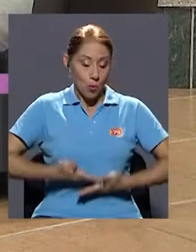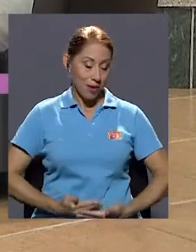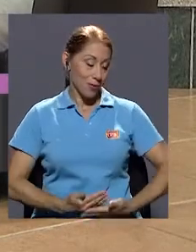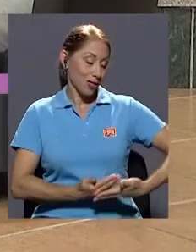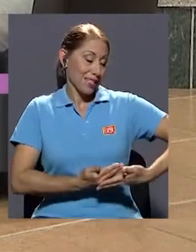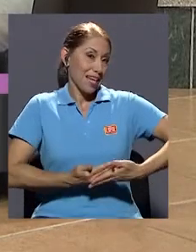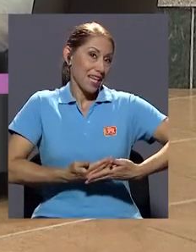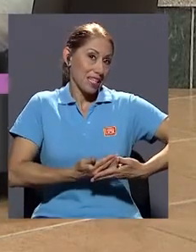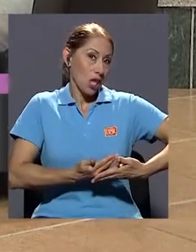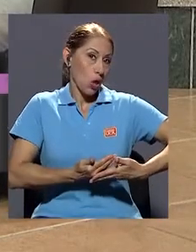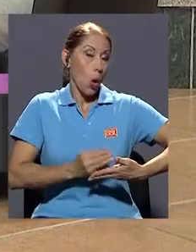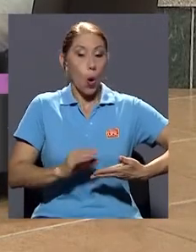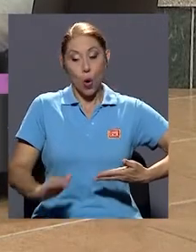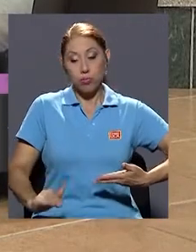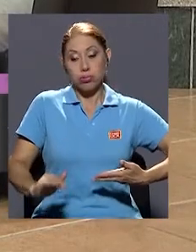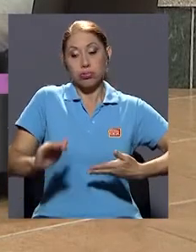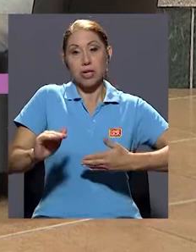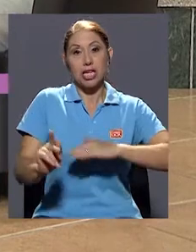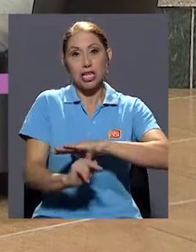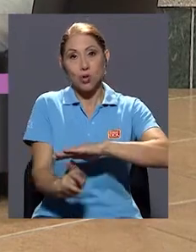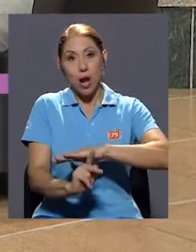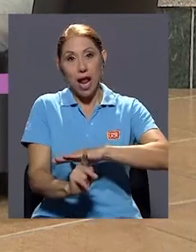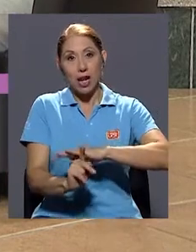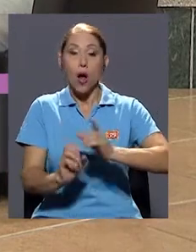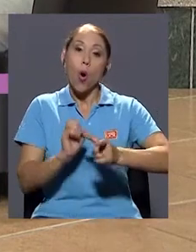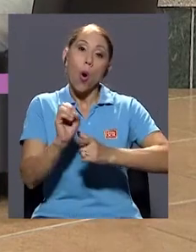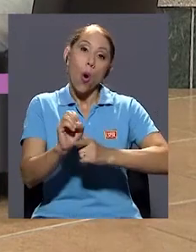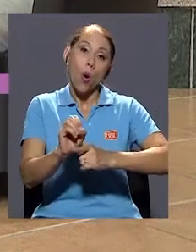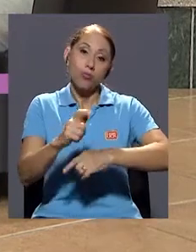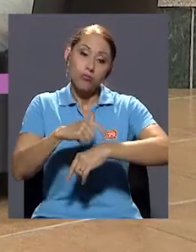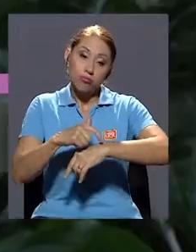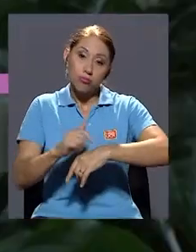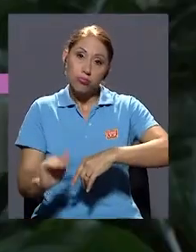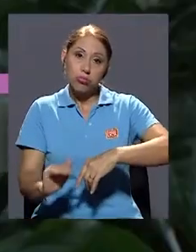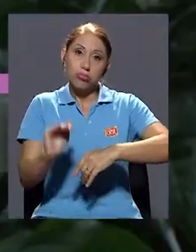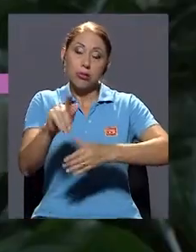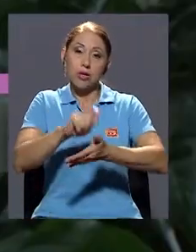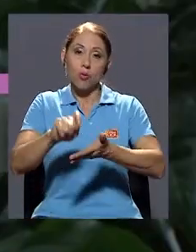recién nacido, un niño en edad preescolar, o un niño o una niña en edad escolar.